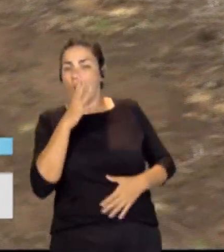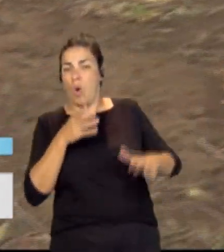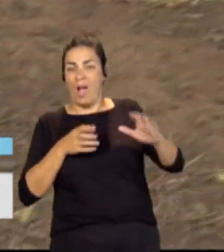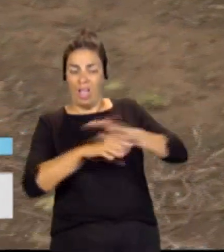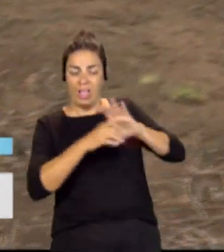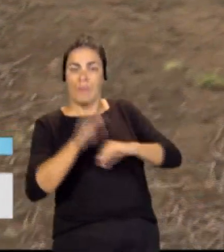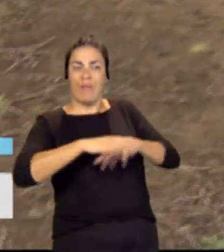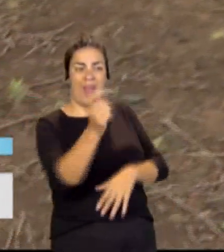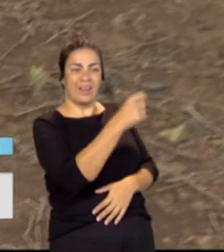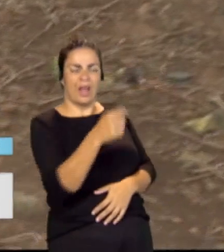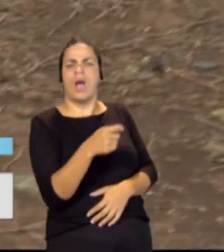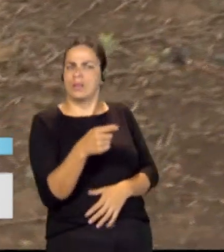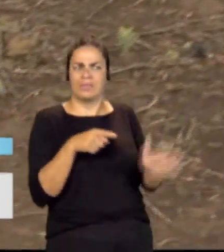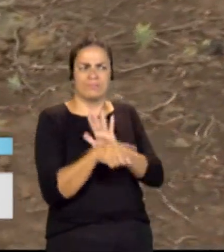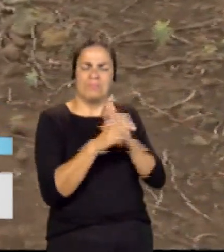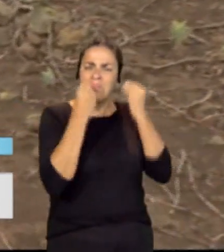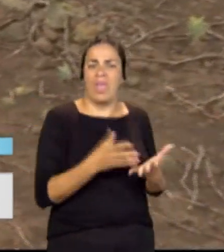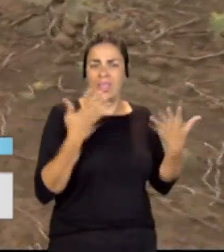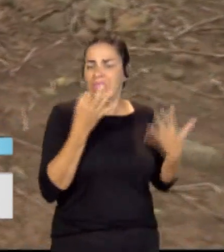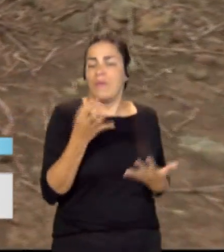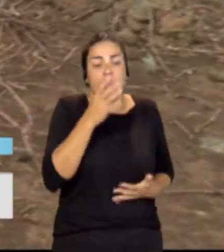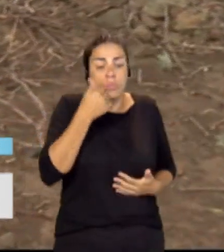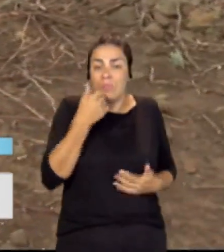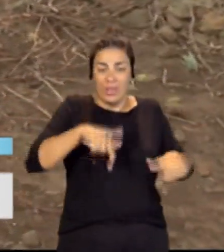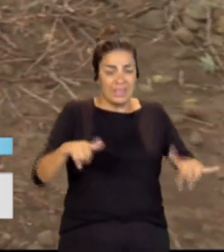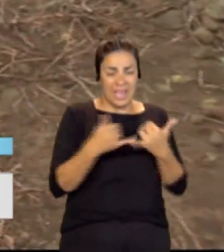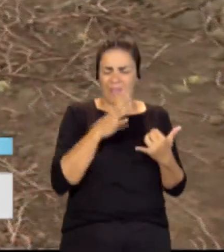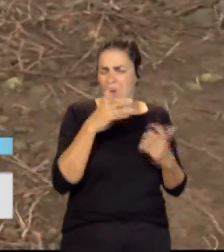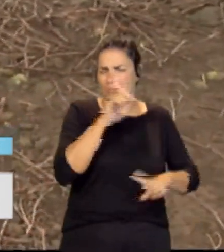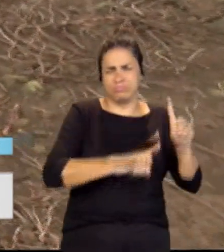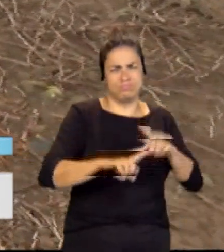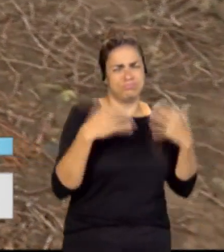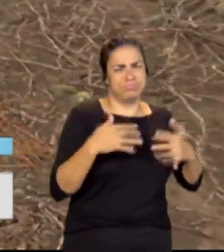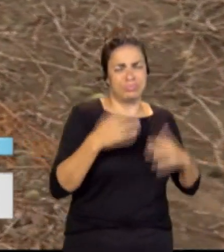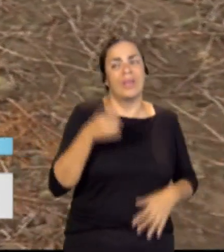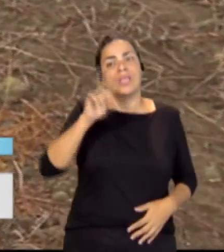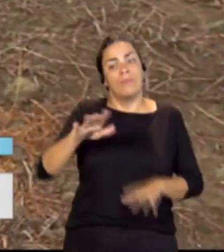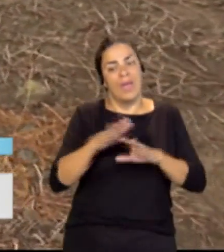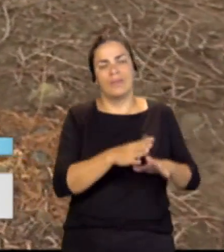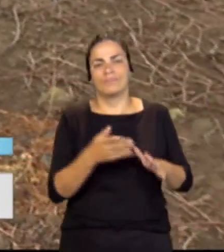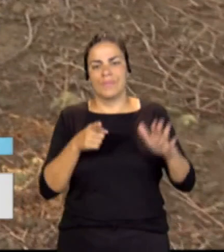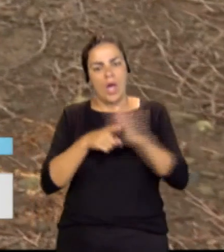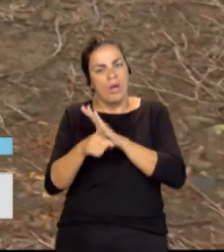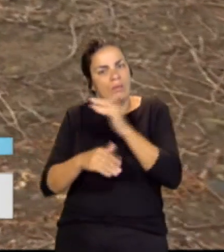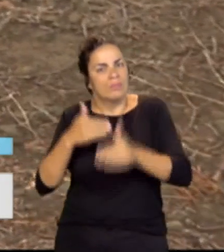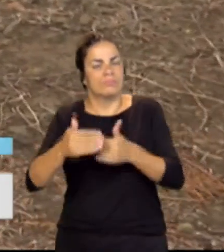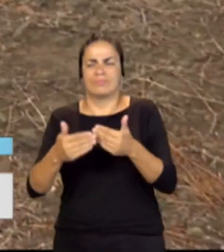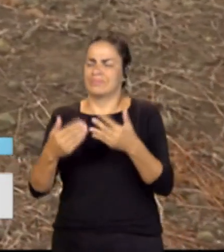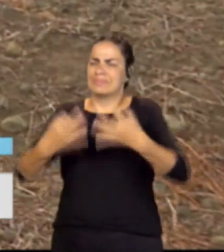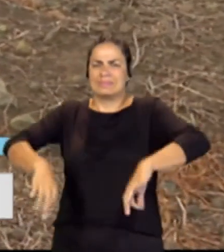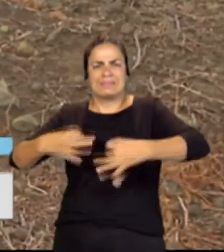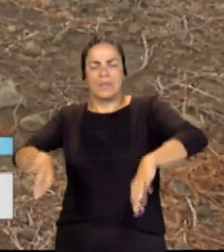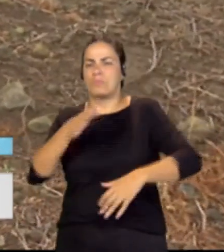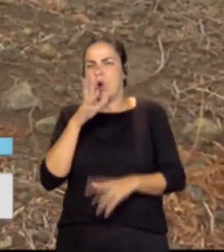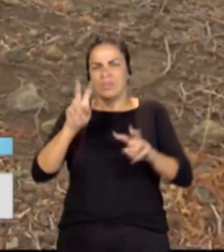sobre todo en Tenerife, y principalmente también, por una parte, la simplificación burocrática, ya que la administración pública constantemente